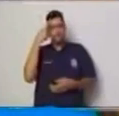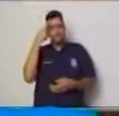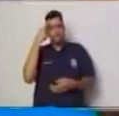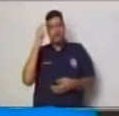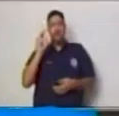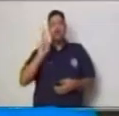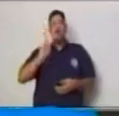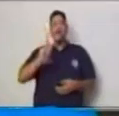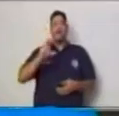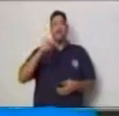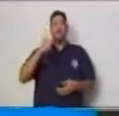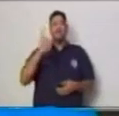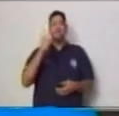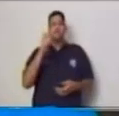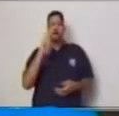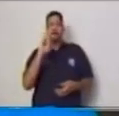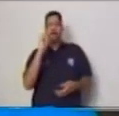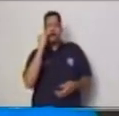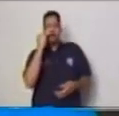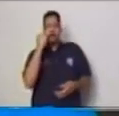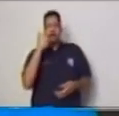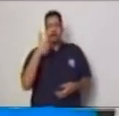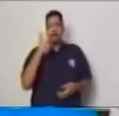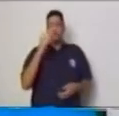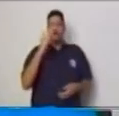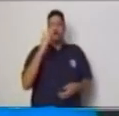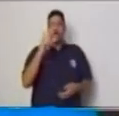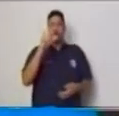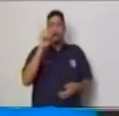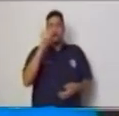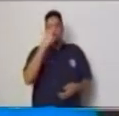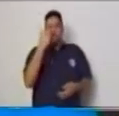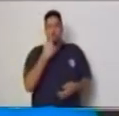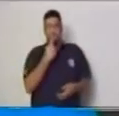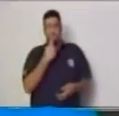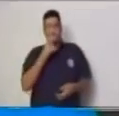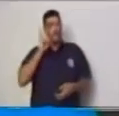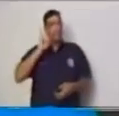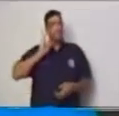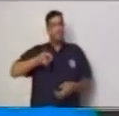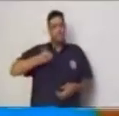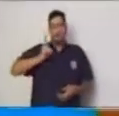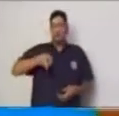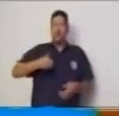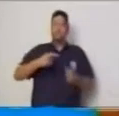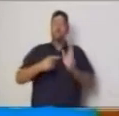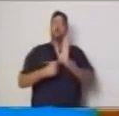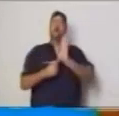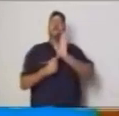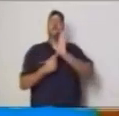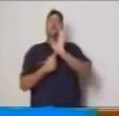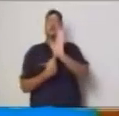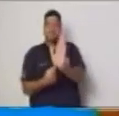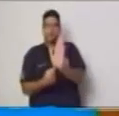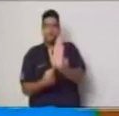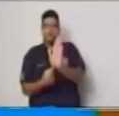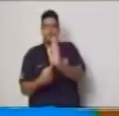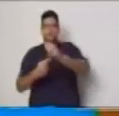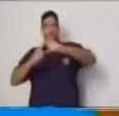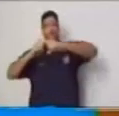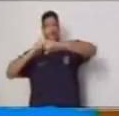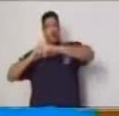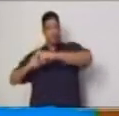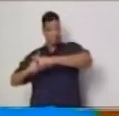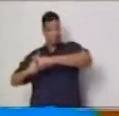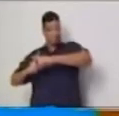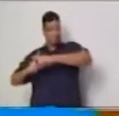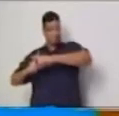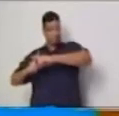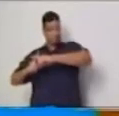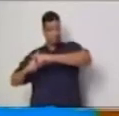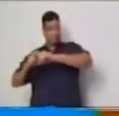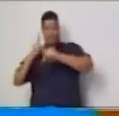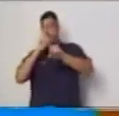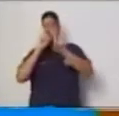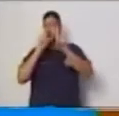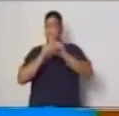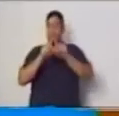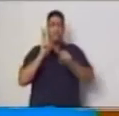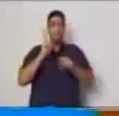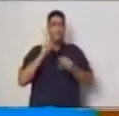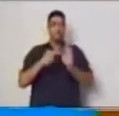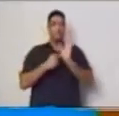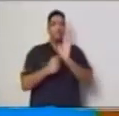cartesiano siempre se van a representar en los dos ejes tanto en el eje X o en el eje